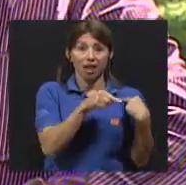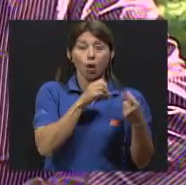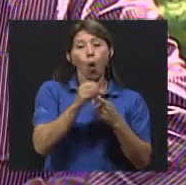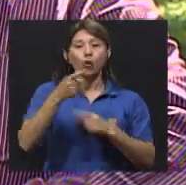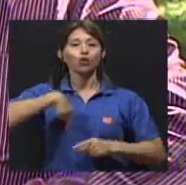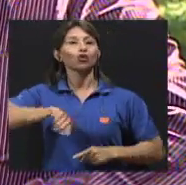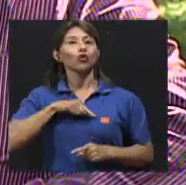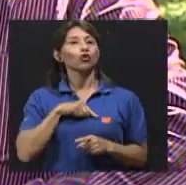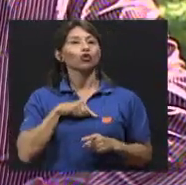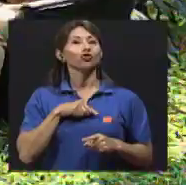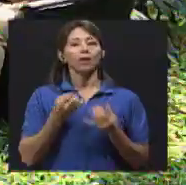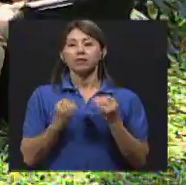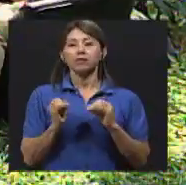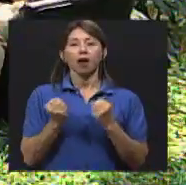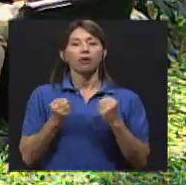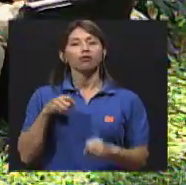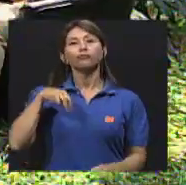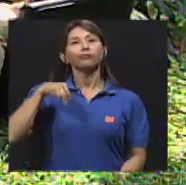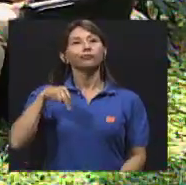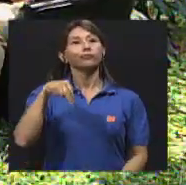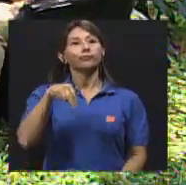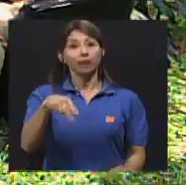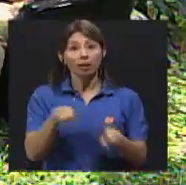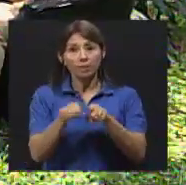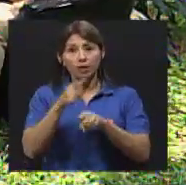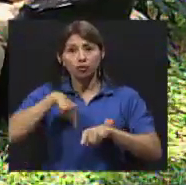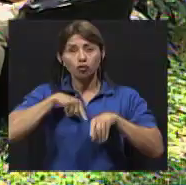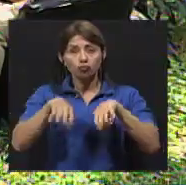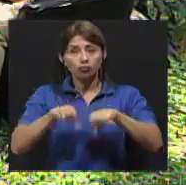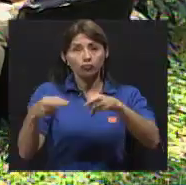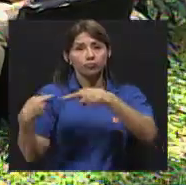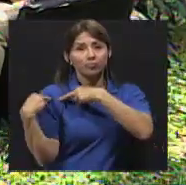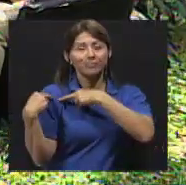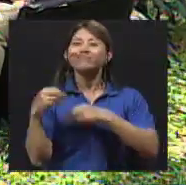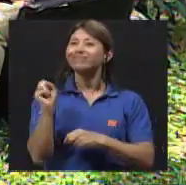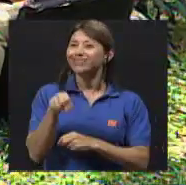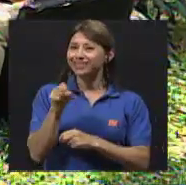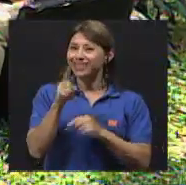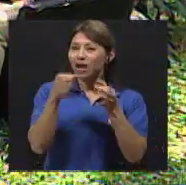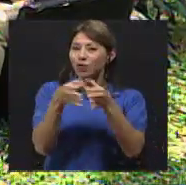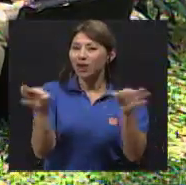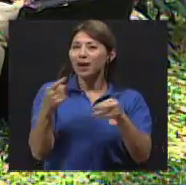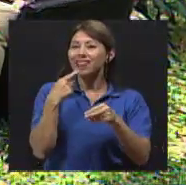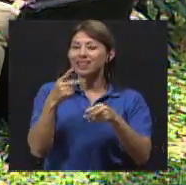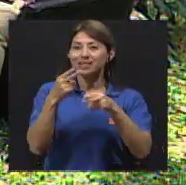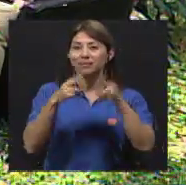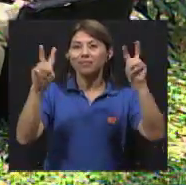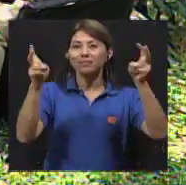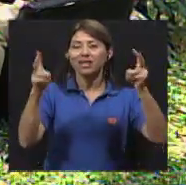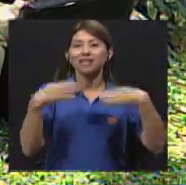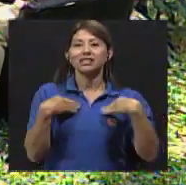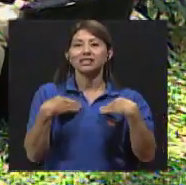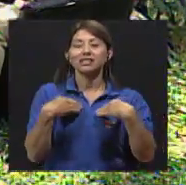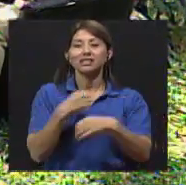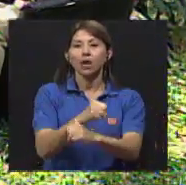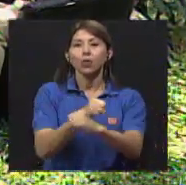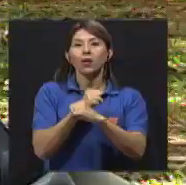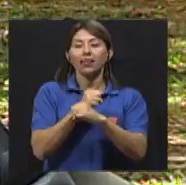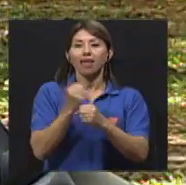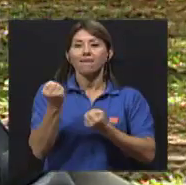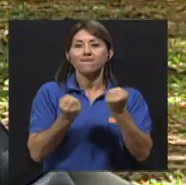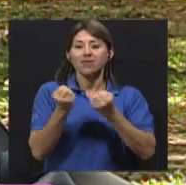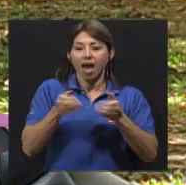tenemos un lema de la seguridad vial de hace muchos años y se repite constantemente que es la seguridad vial es responsabilidad de todos,